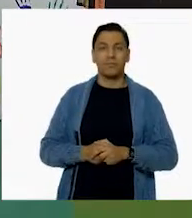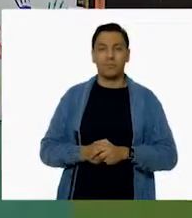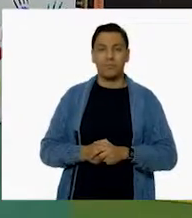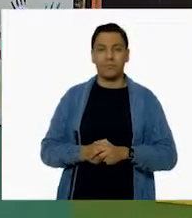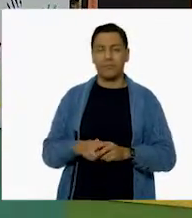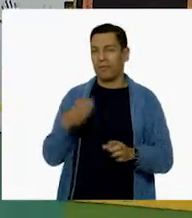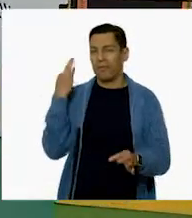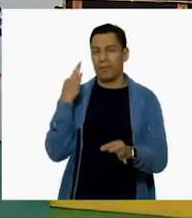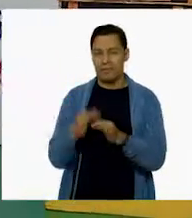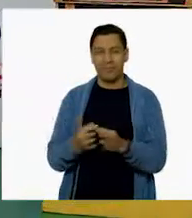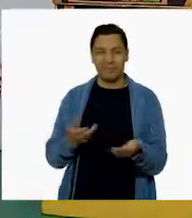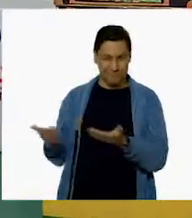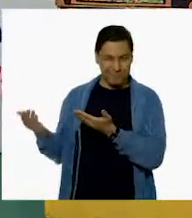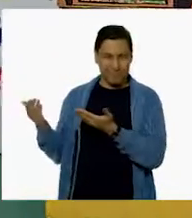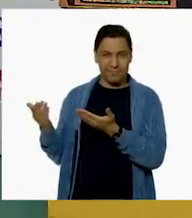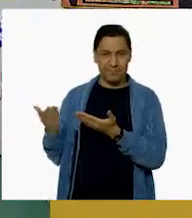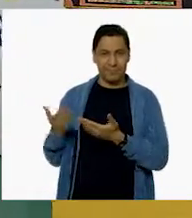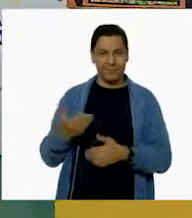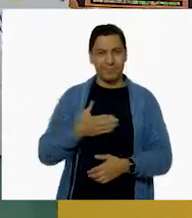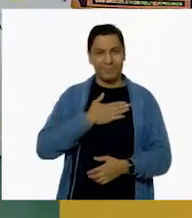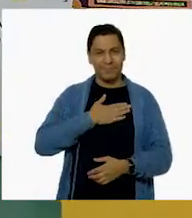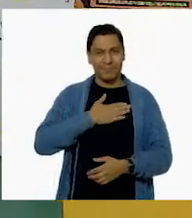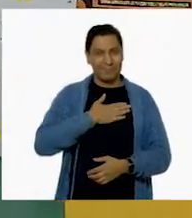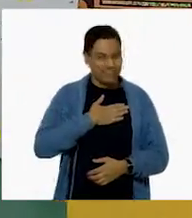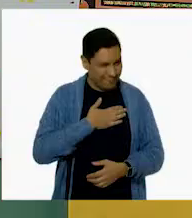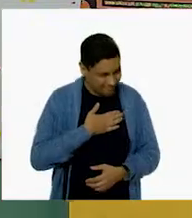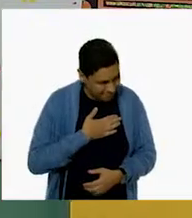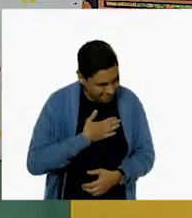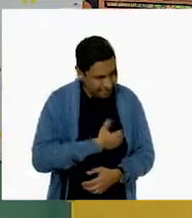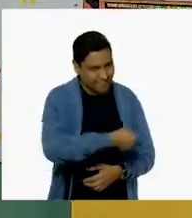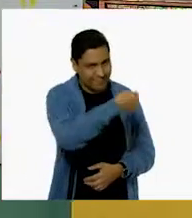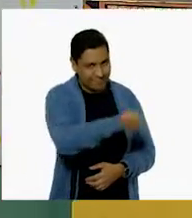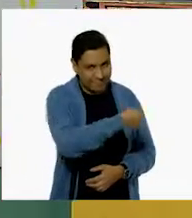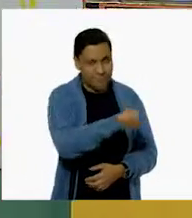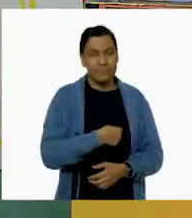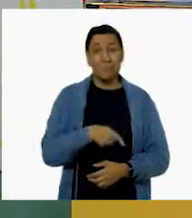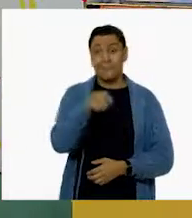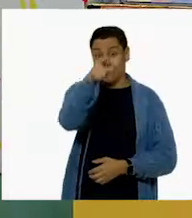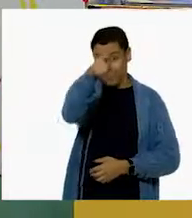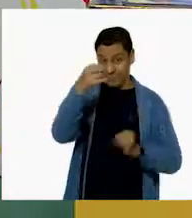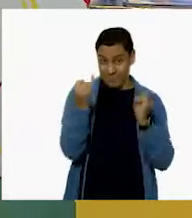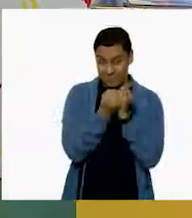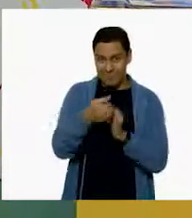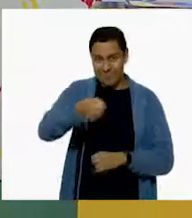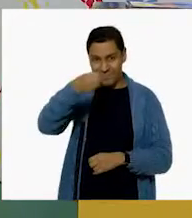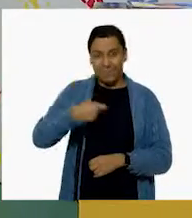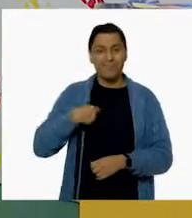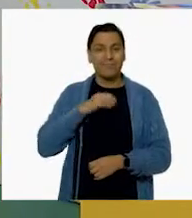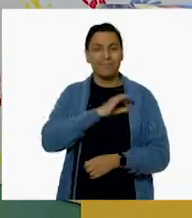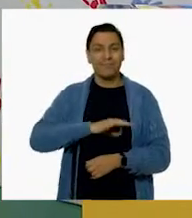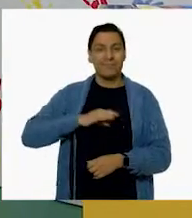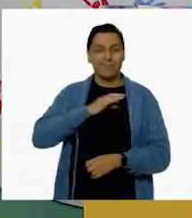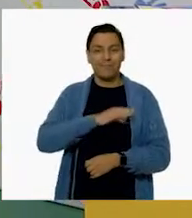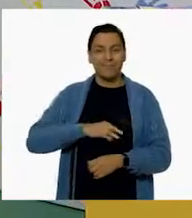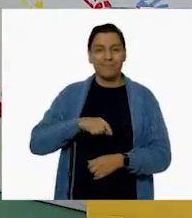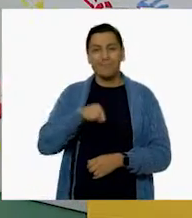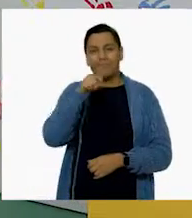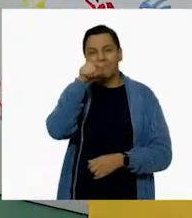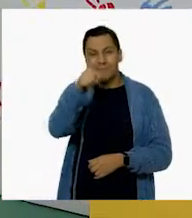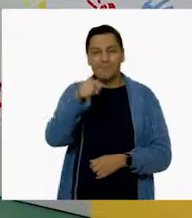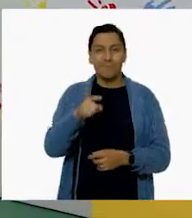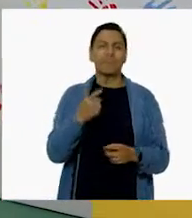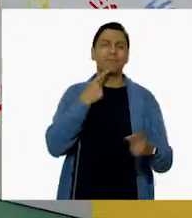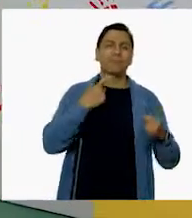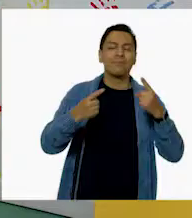bien. ¡Listo! ¡Perfecto! Así te saludo, Pepe. Nos saludamos. Y me da mucho gusto. Estoy muy feliz de poder estar aquí y poder